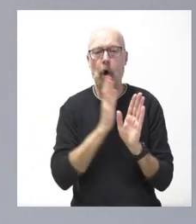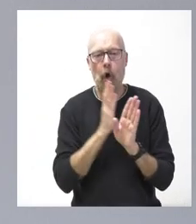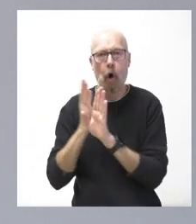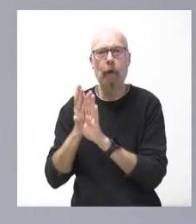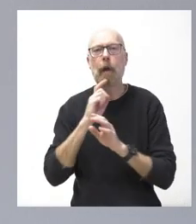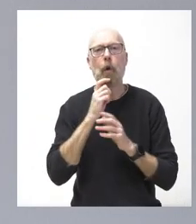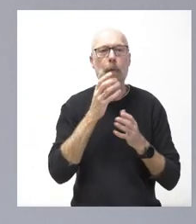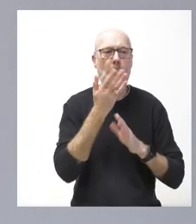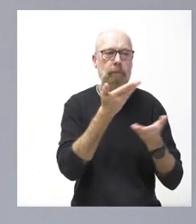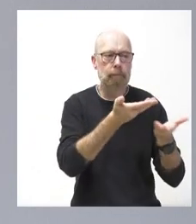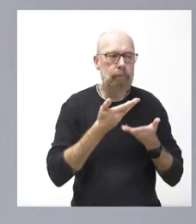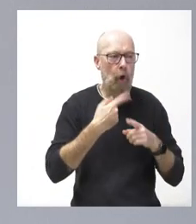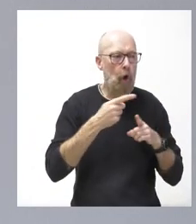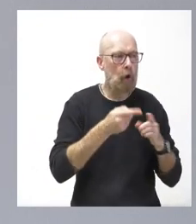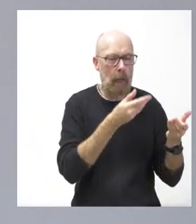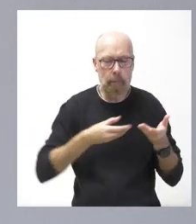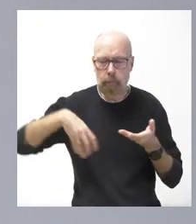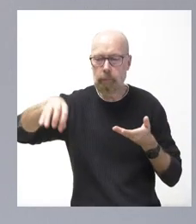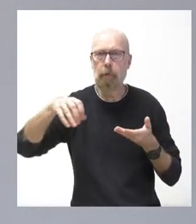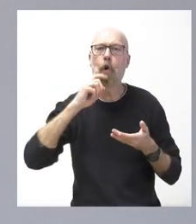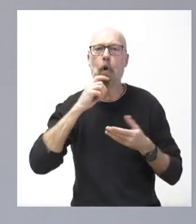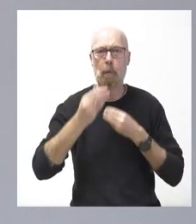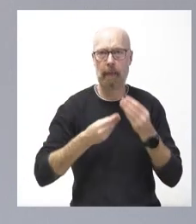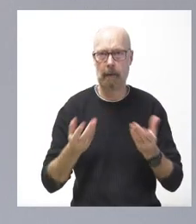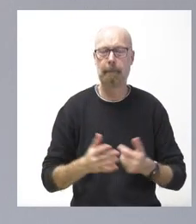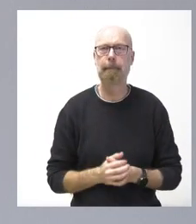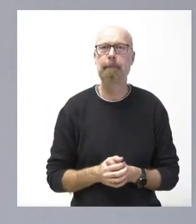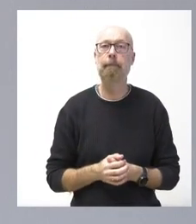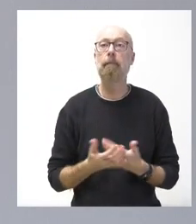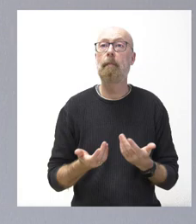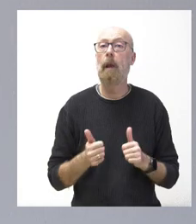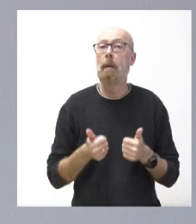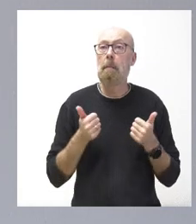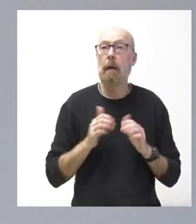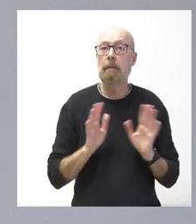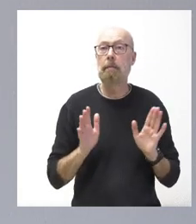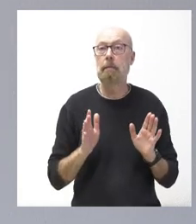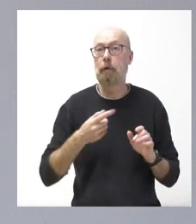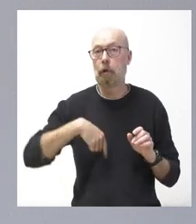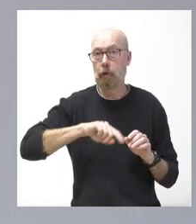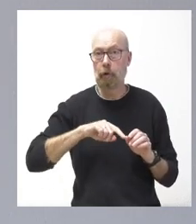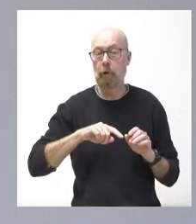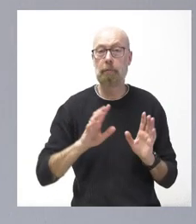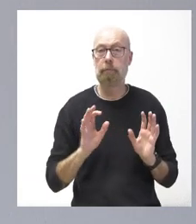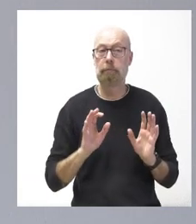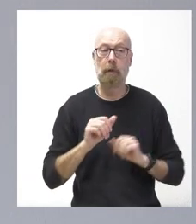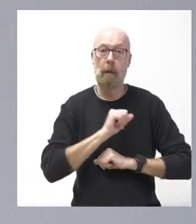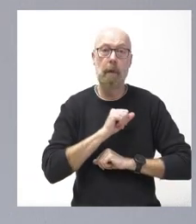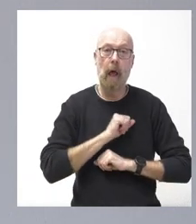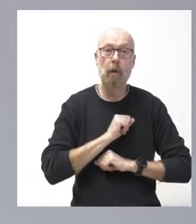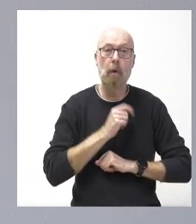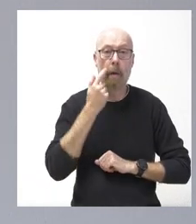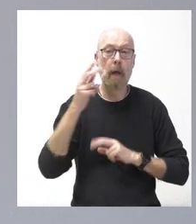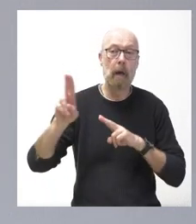que la seleccionen conforme a lo que se necesite. Sin más, nosotros estamos a disposición, estamos esperando a que haya algún tipo de